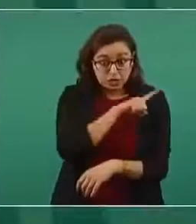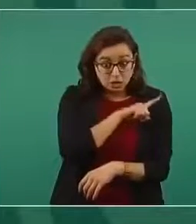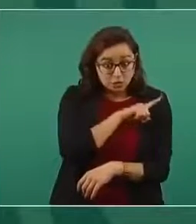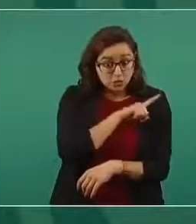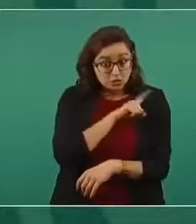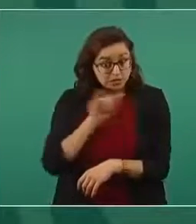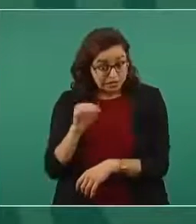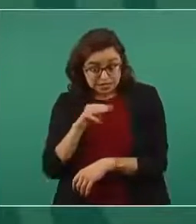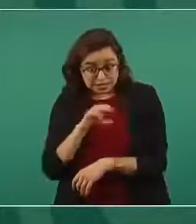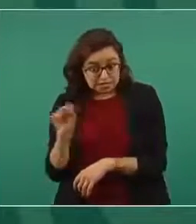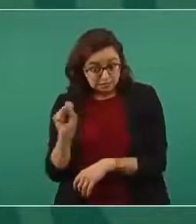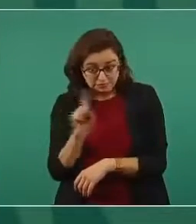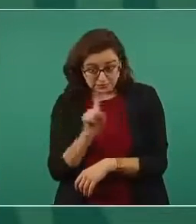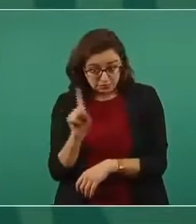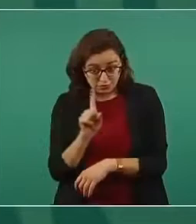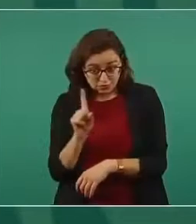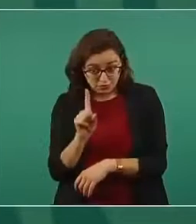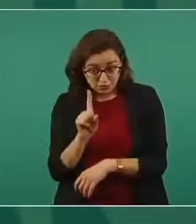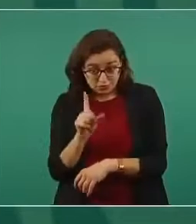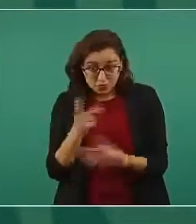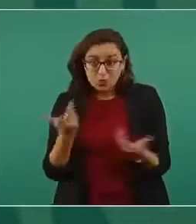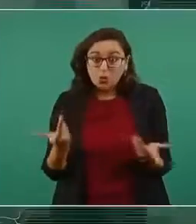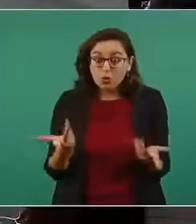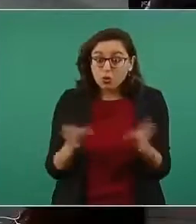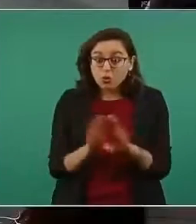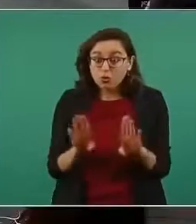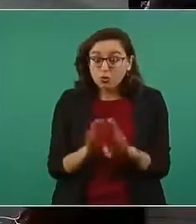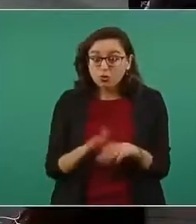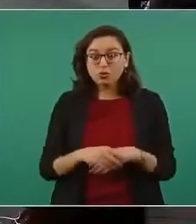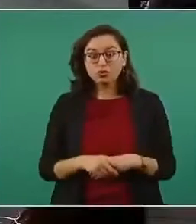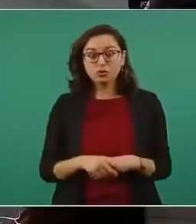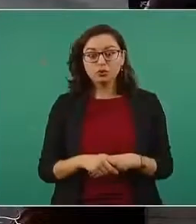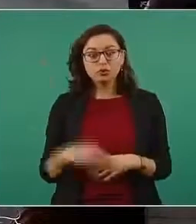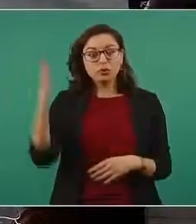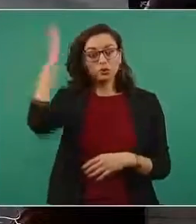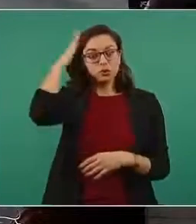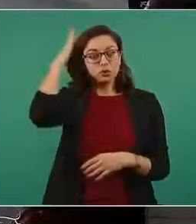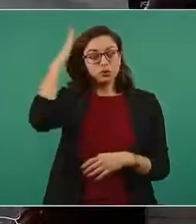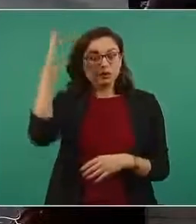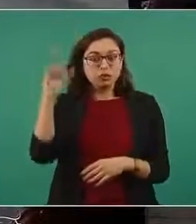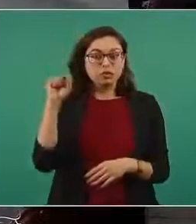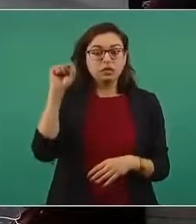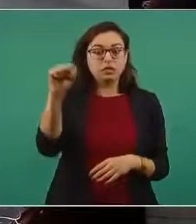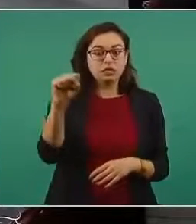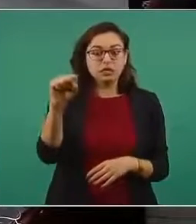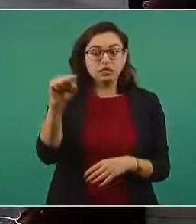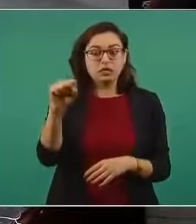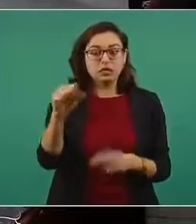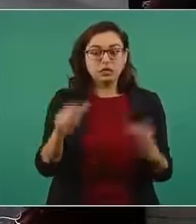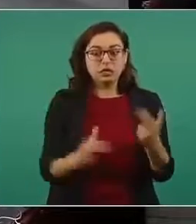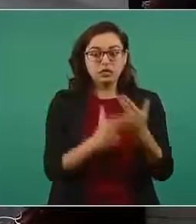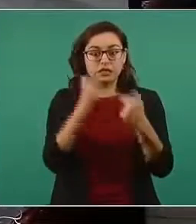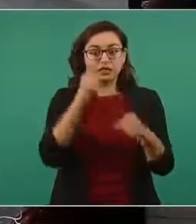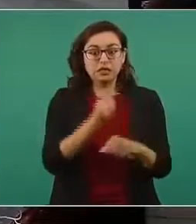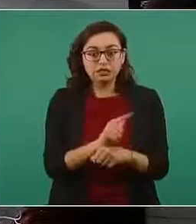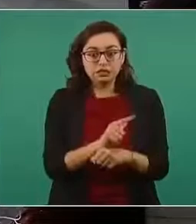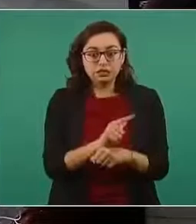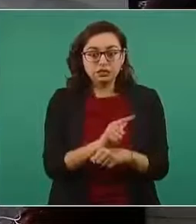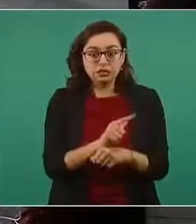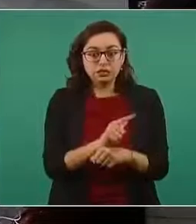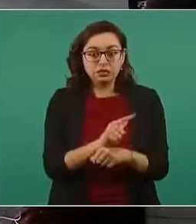no de la sección sindical del seguro no bueno no él se ostenta como el del sindicato nacional del